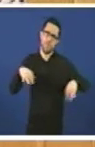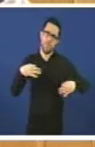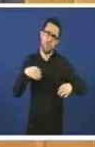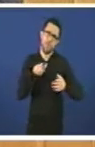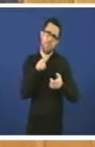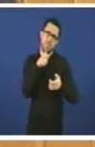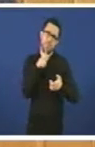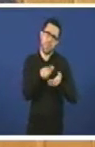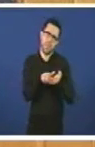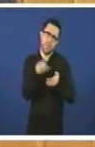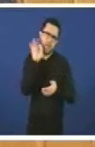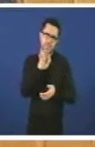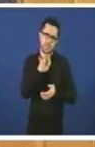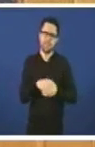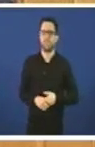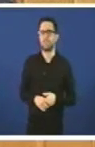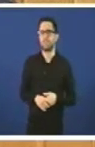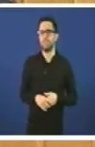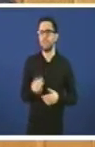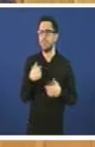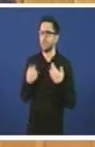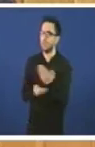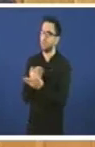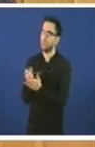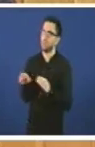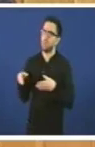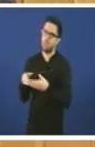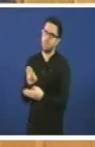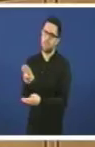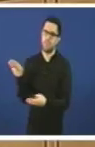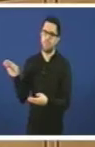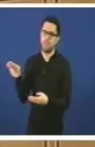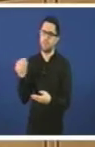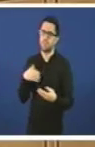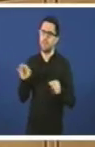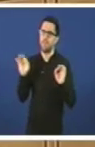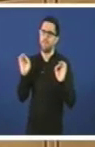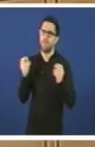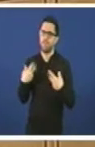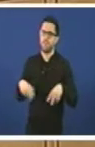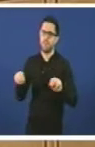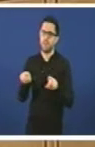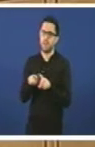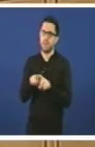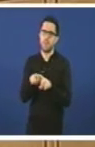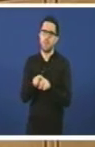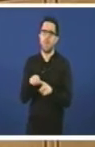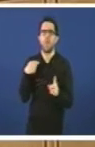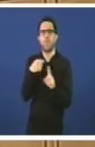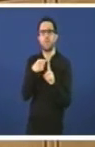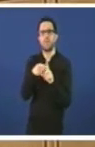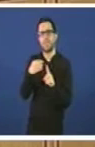E pido-lhes, por favor, señor Bomonde e señores do PP, que deixen xa dunha vez por todas de prostituir a memoria de Castelao, porque estamos fartos.